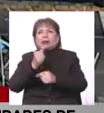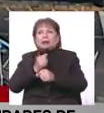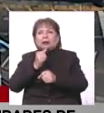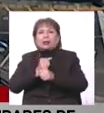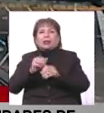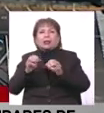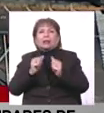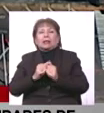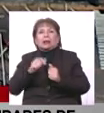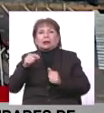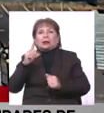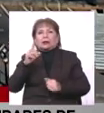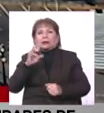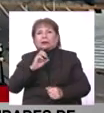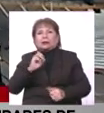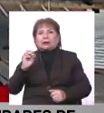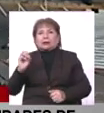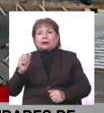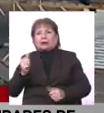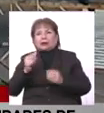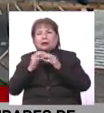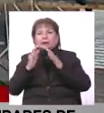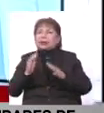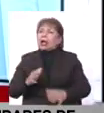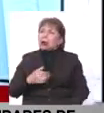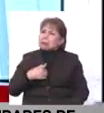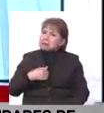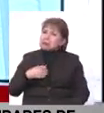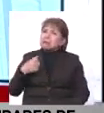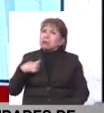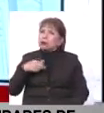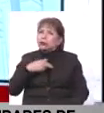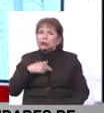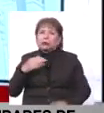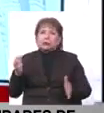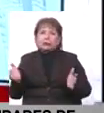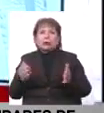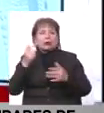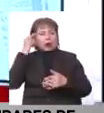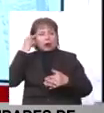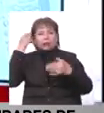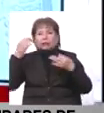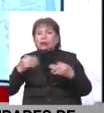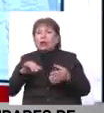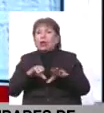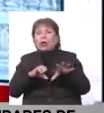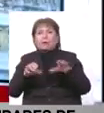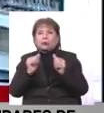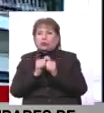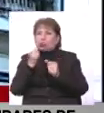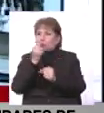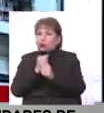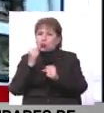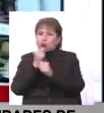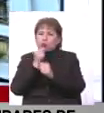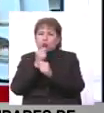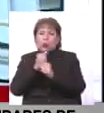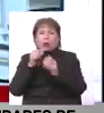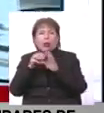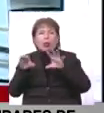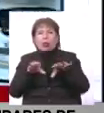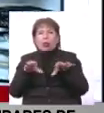legislativo en estos primeros 100 días? Mira, nosotros como Congreso hemos cumplido. Considero que hemos hecho nuestro trabajo, nuestra labor.